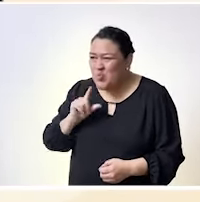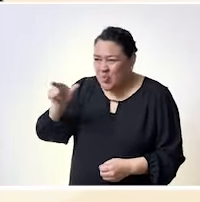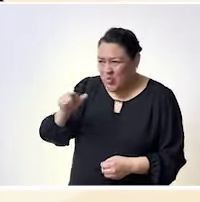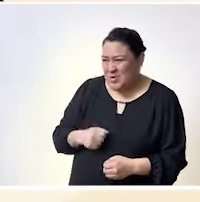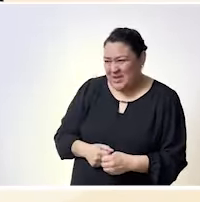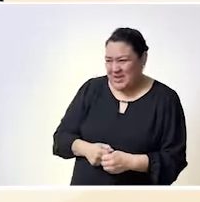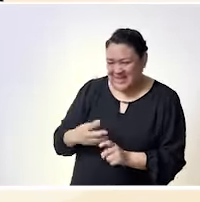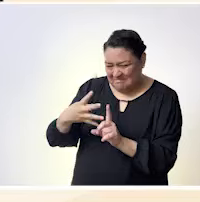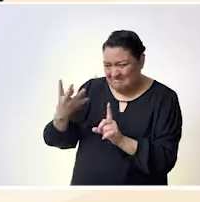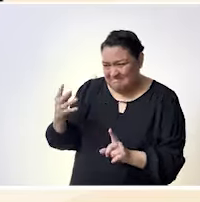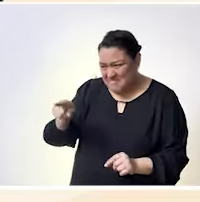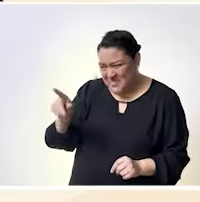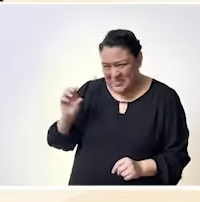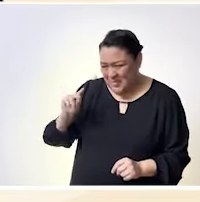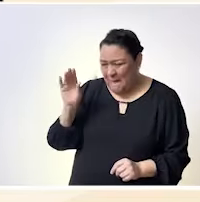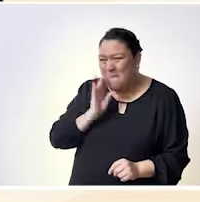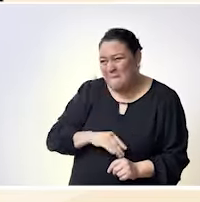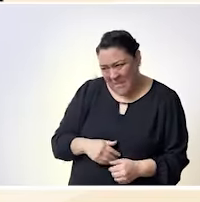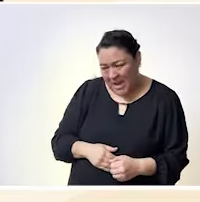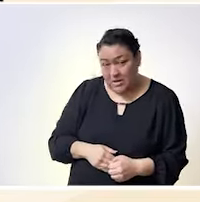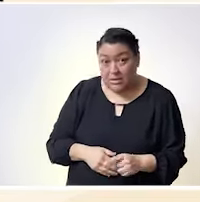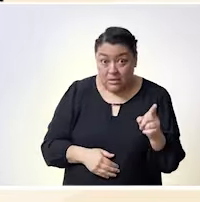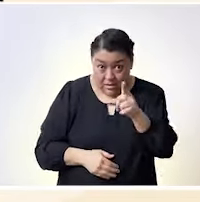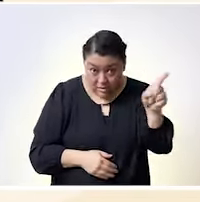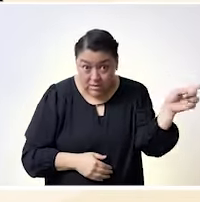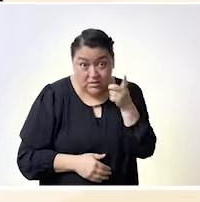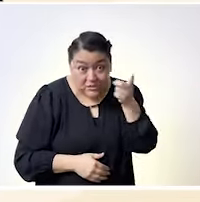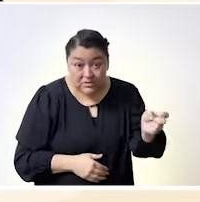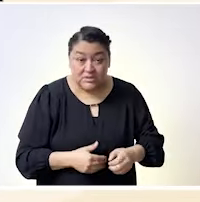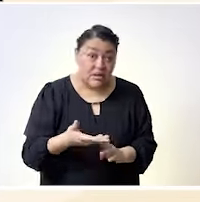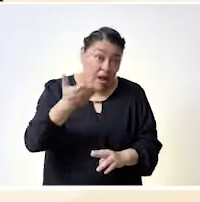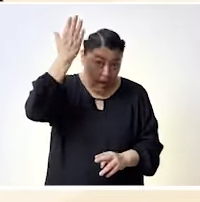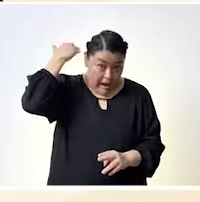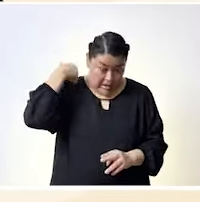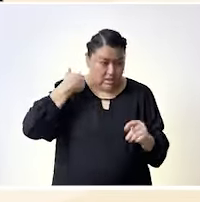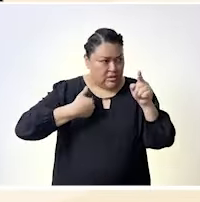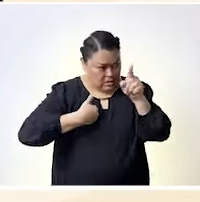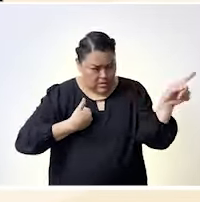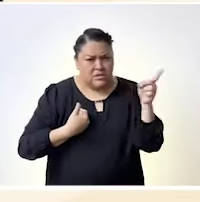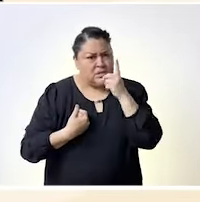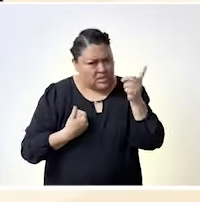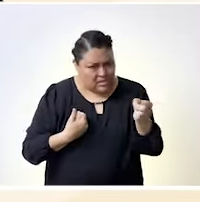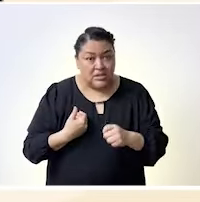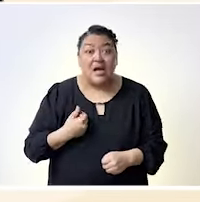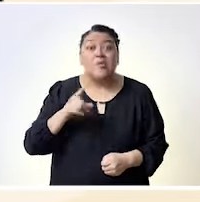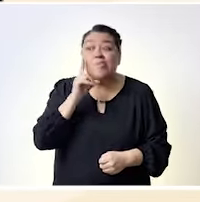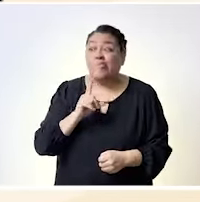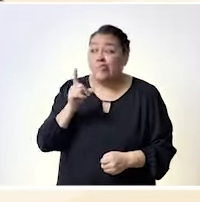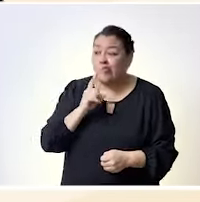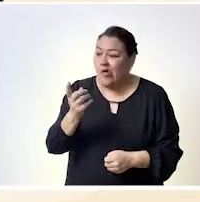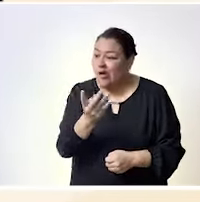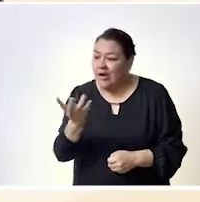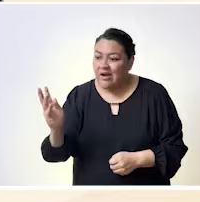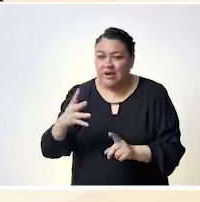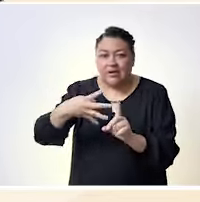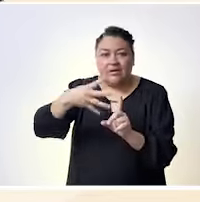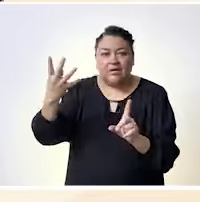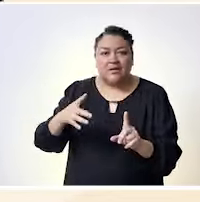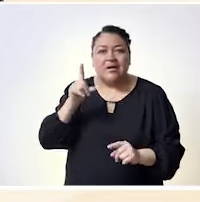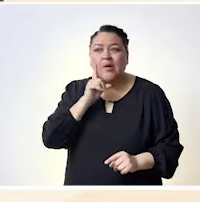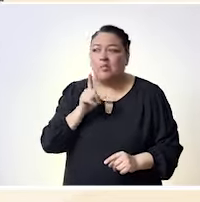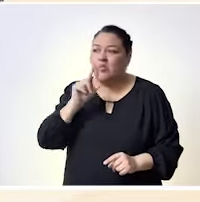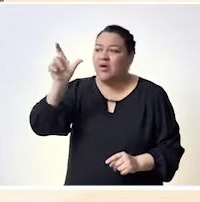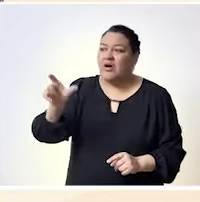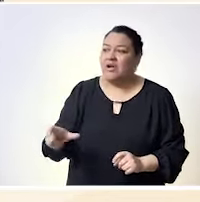me también a hablar por las compañeras que no es mi lucha pero que igual se respeta y se validan las mujeres trans por ejemplo ¿no? ¿quiénes somos las